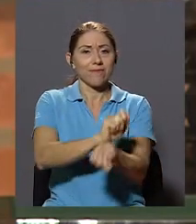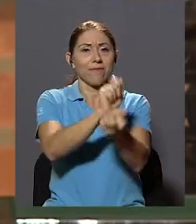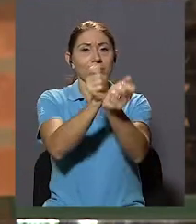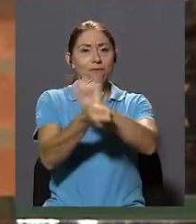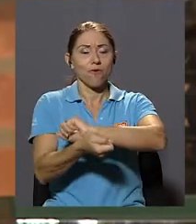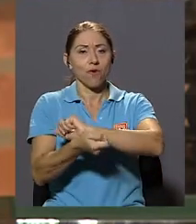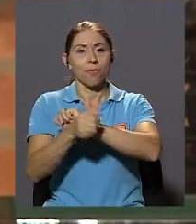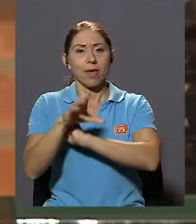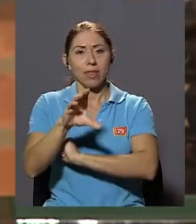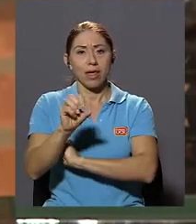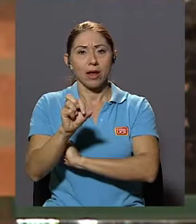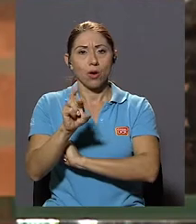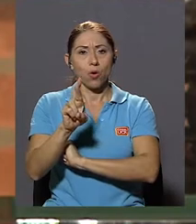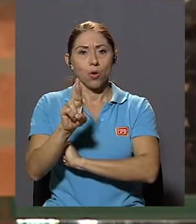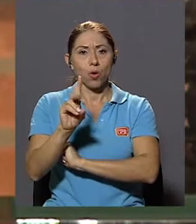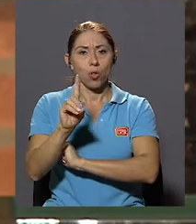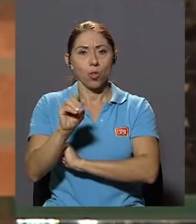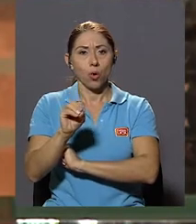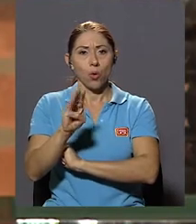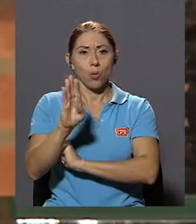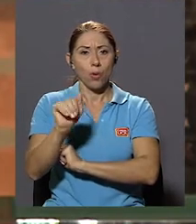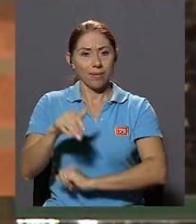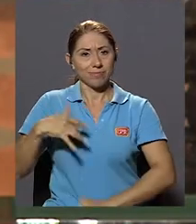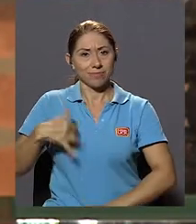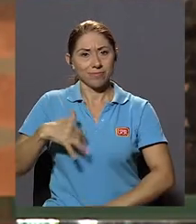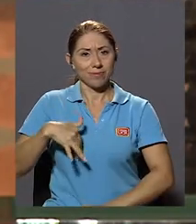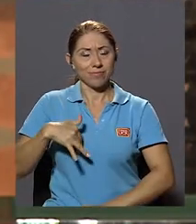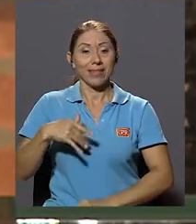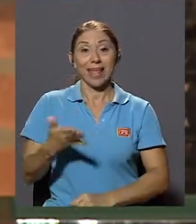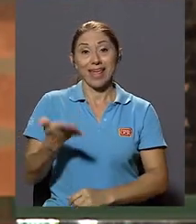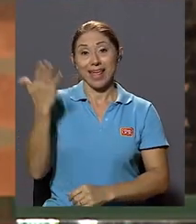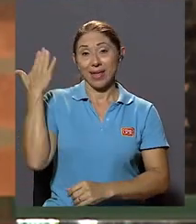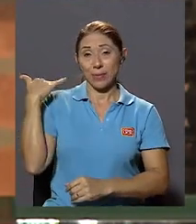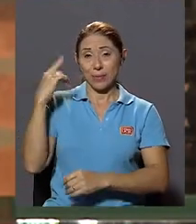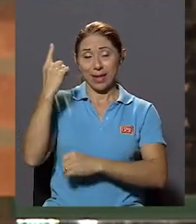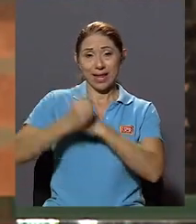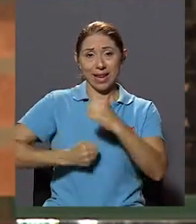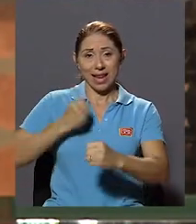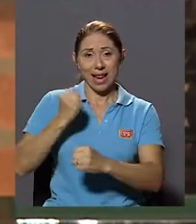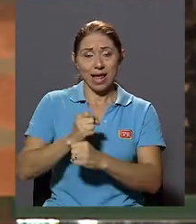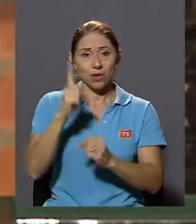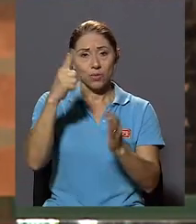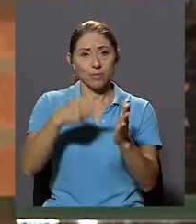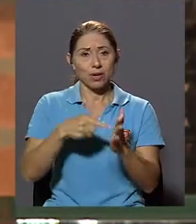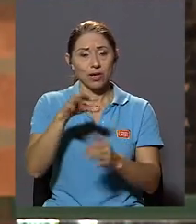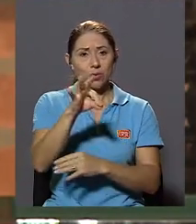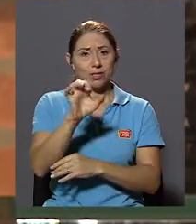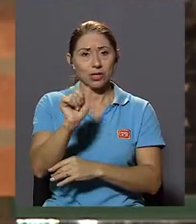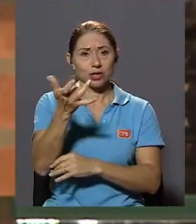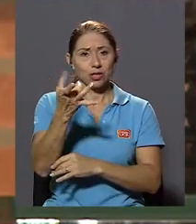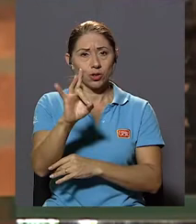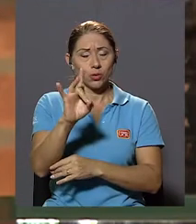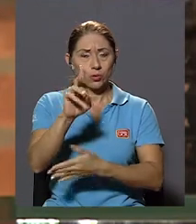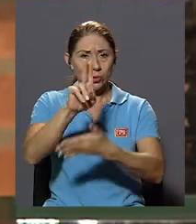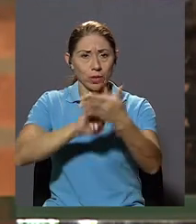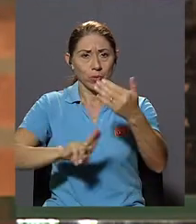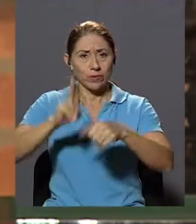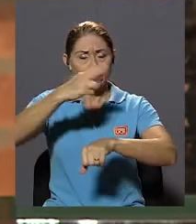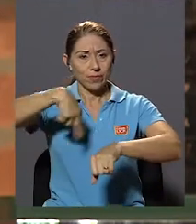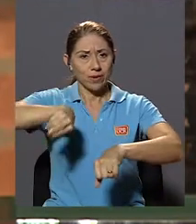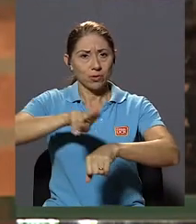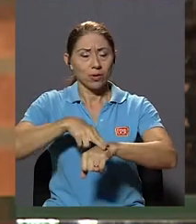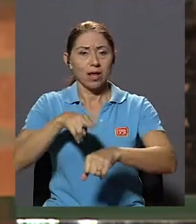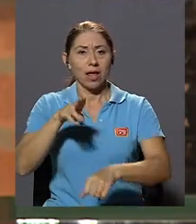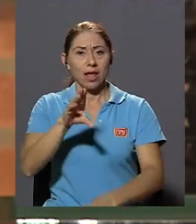Reforma de Córdoba que en el año 1918 En la Universidad Nacional